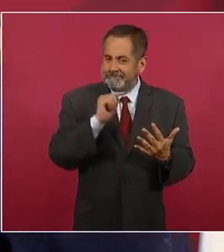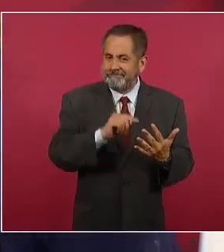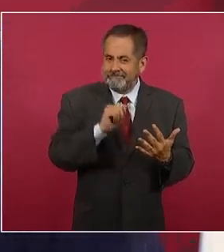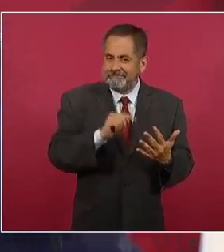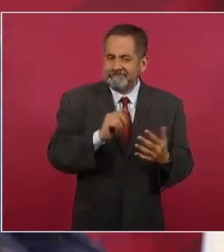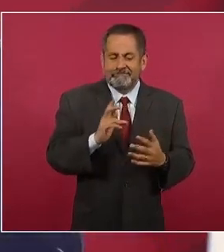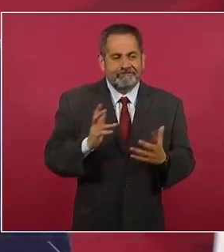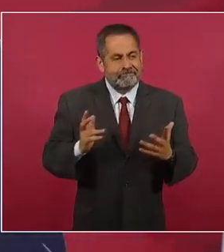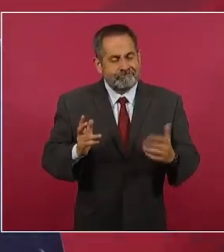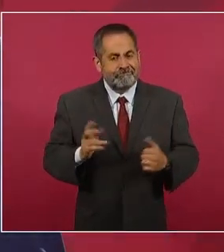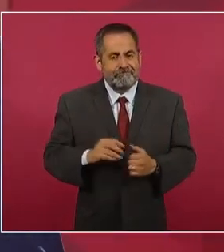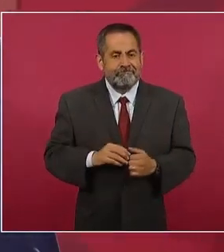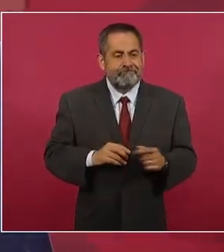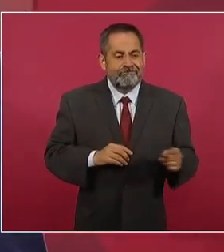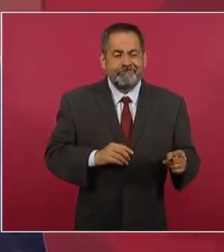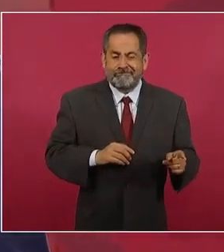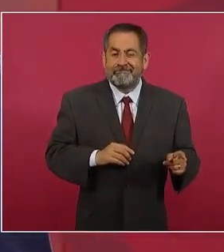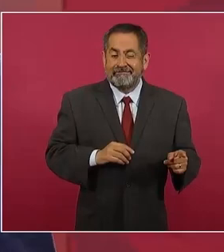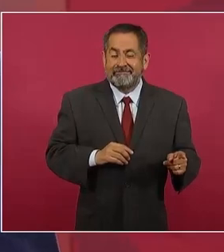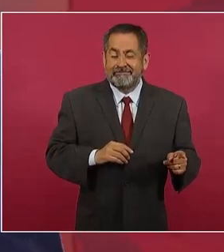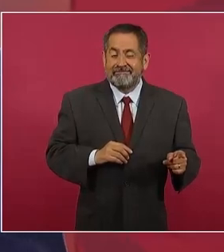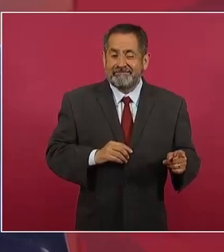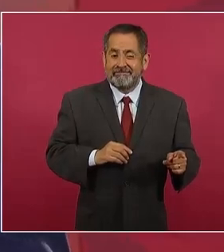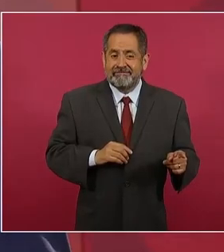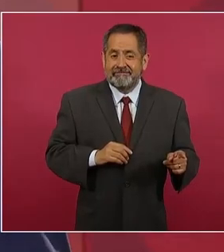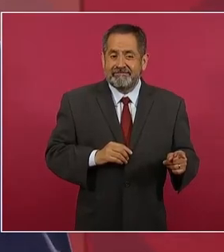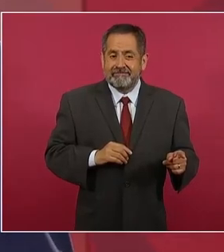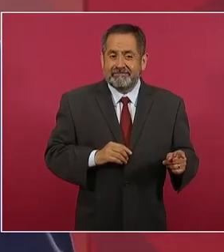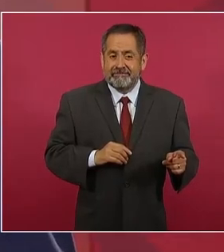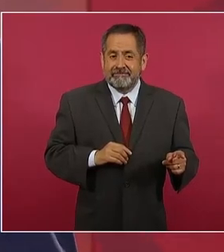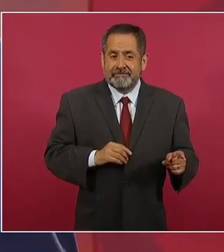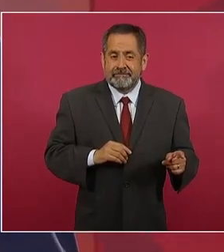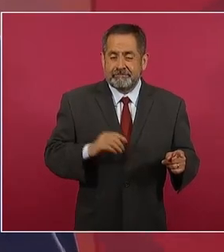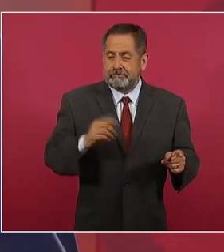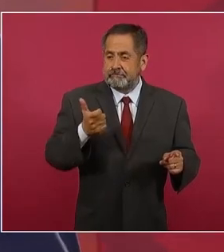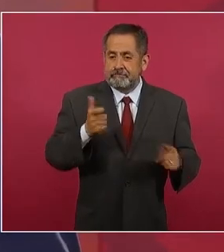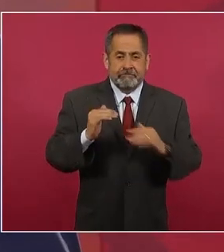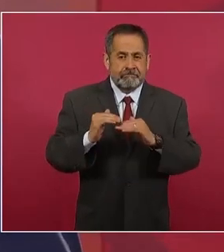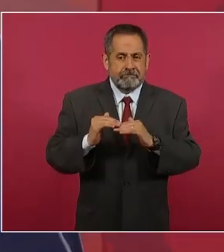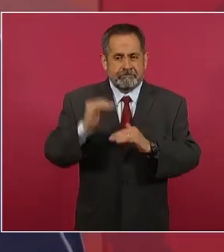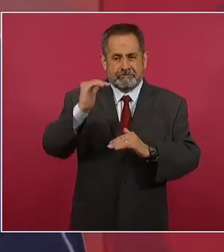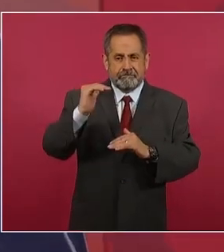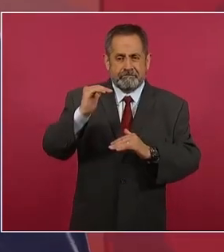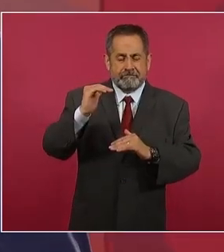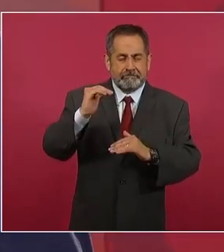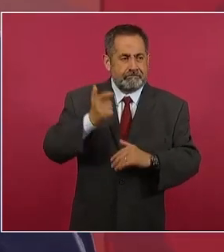sí nosotros tenemos un incremento mayor.